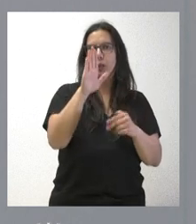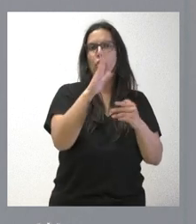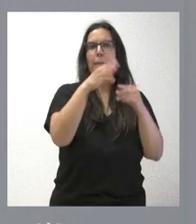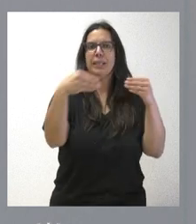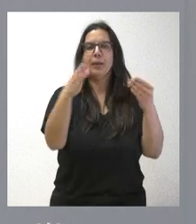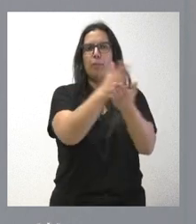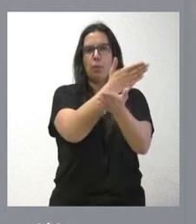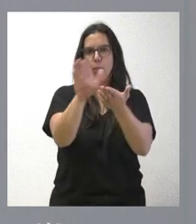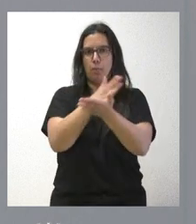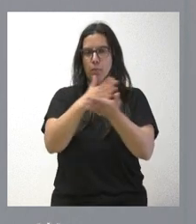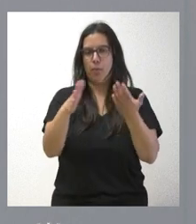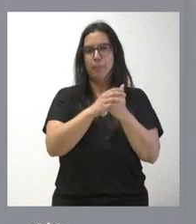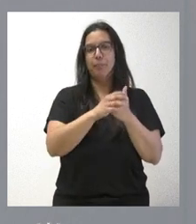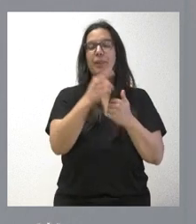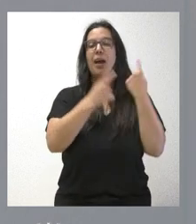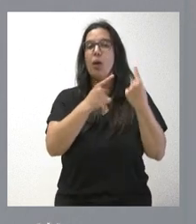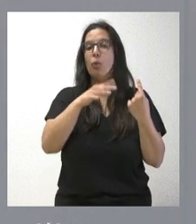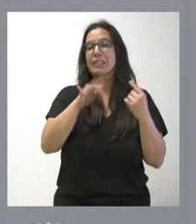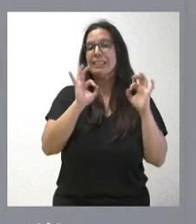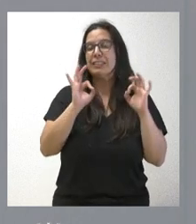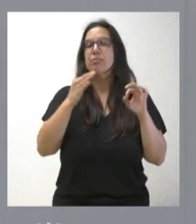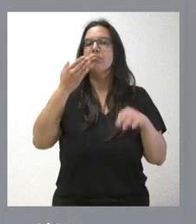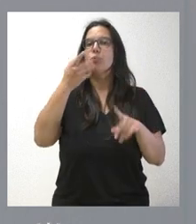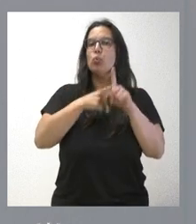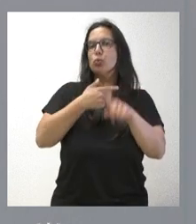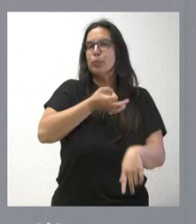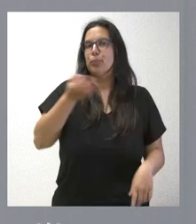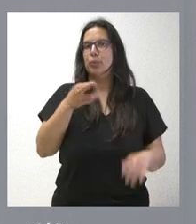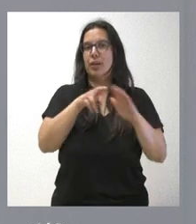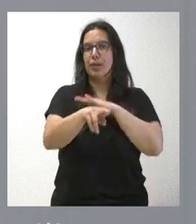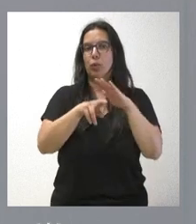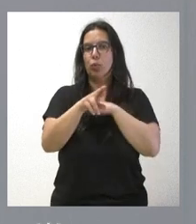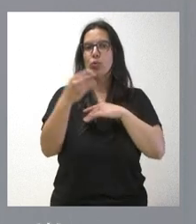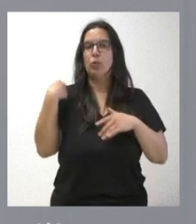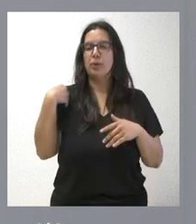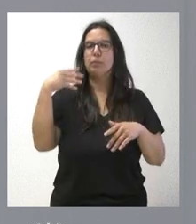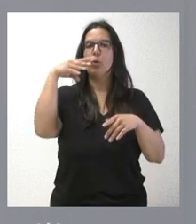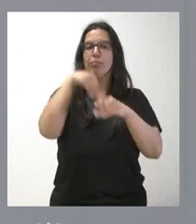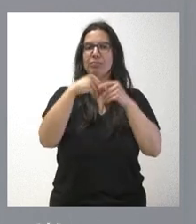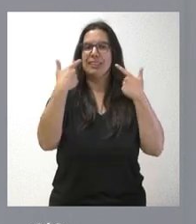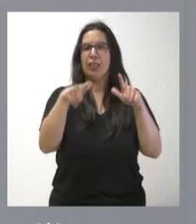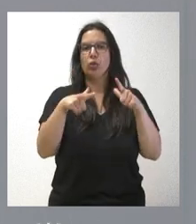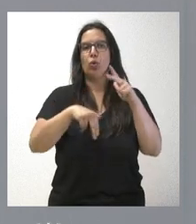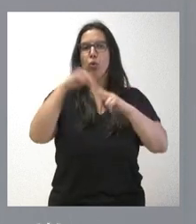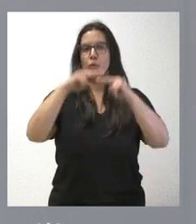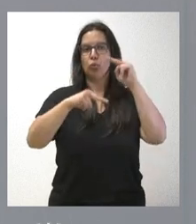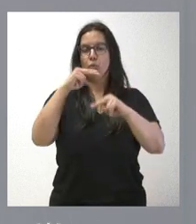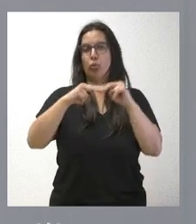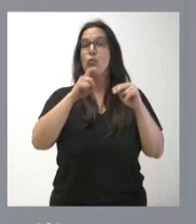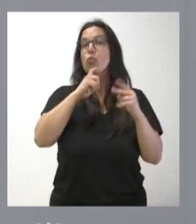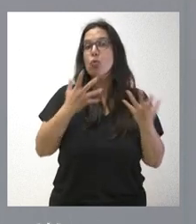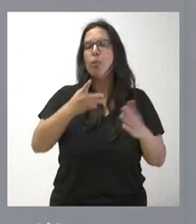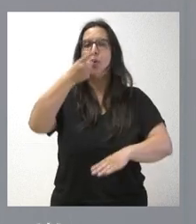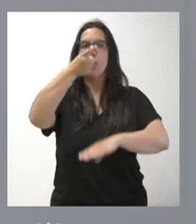generadas. Y, en segundo lugar, y muy importante, el uso eficiente de estos recursos en el propio sector de la construcción, mediante la obligación